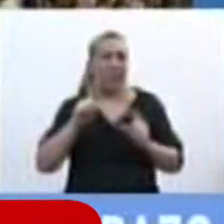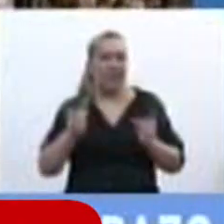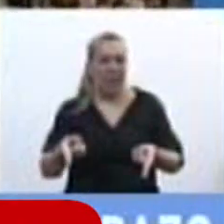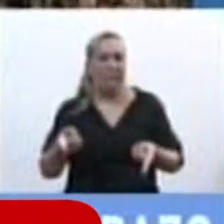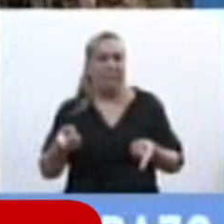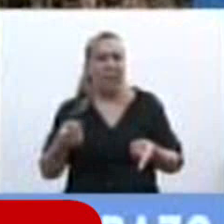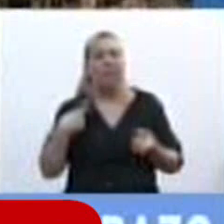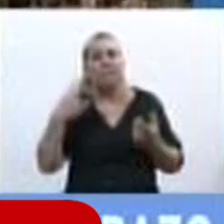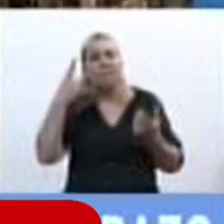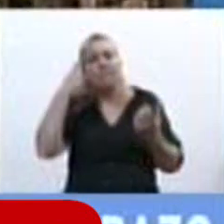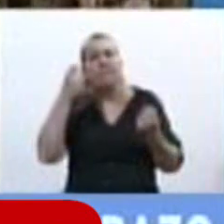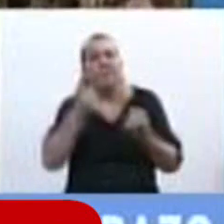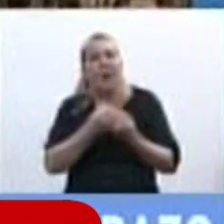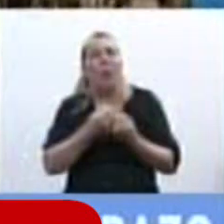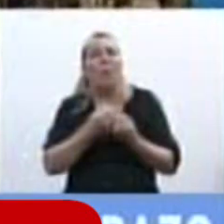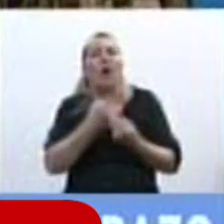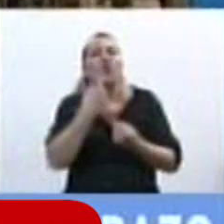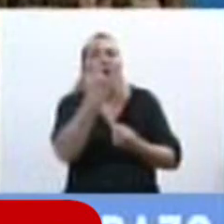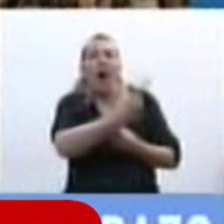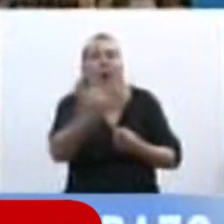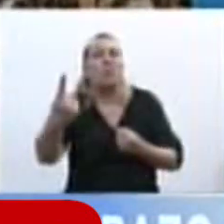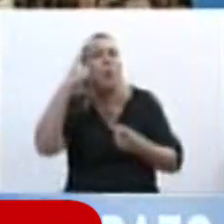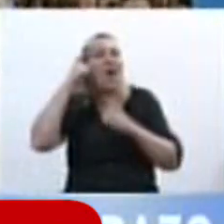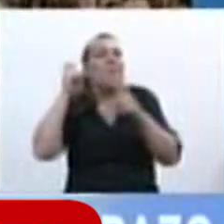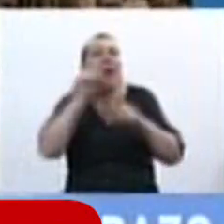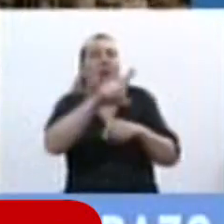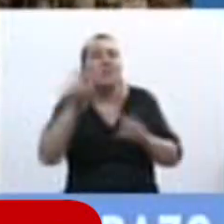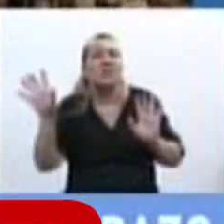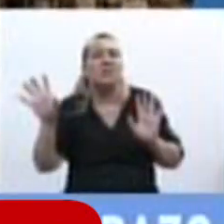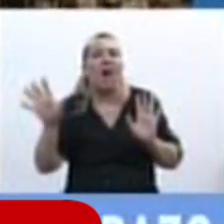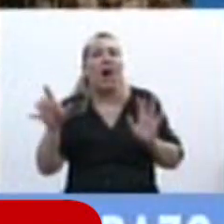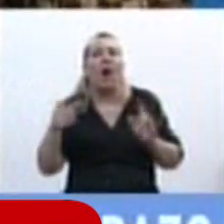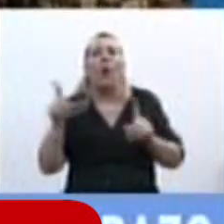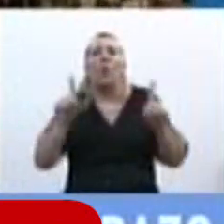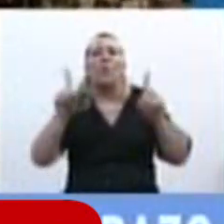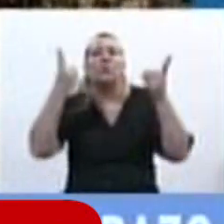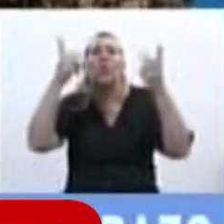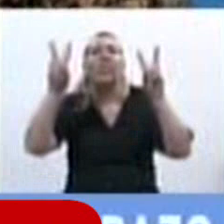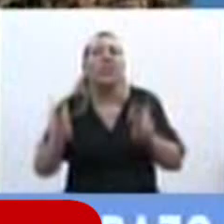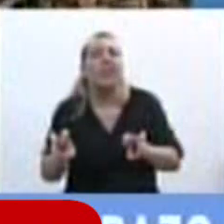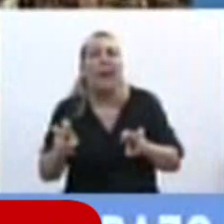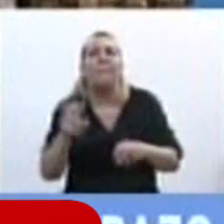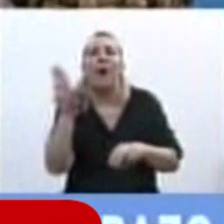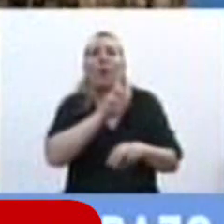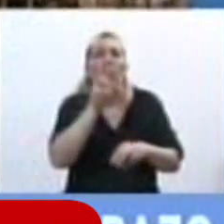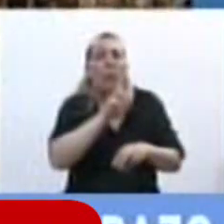comparto las propias vivencias personales yo creo que que no es únicamente un tema de la mujer es un tema de la mujer